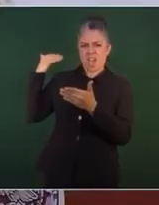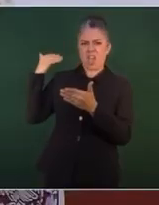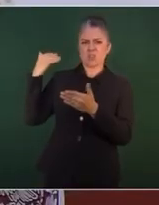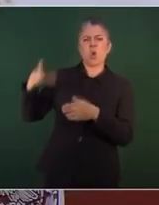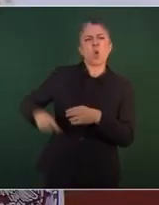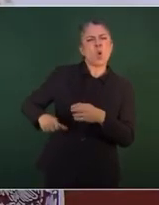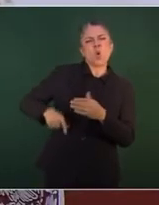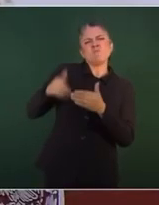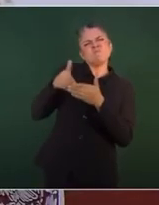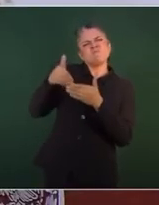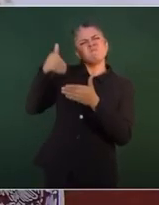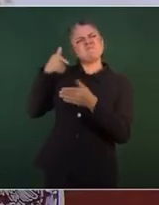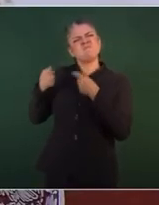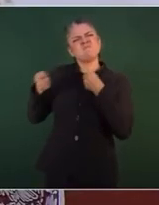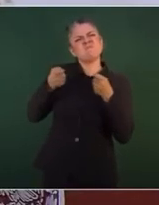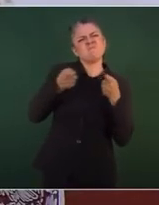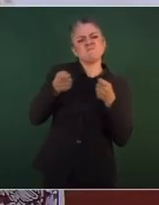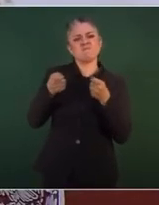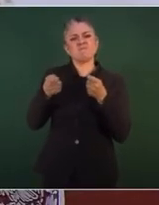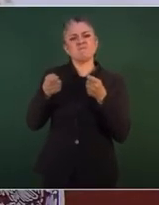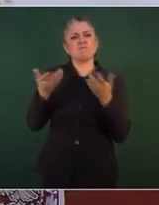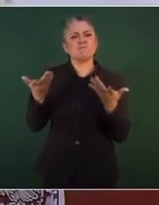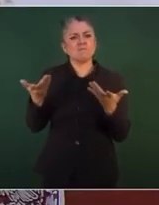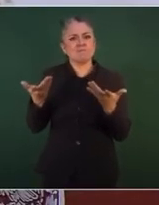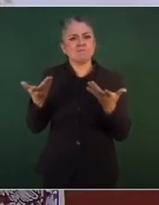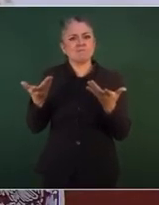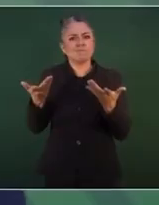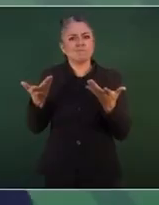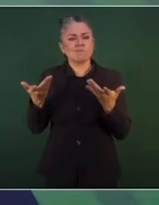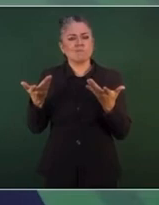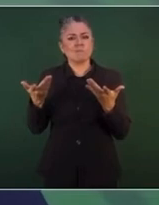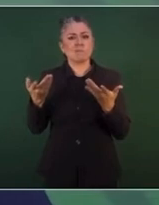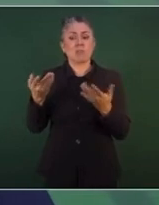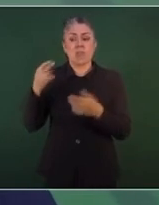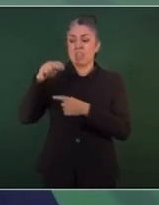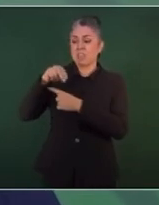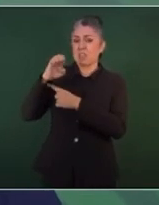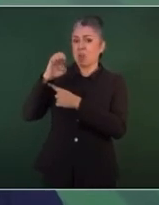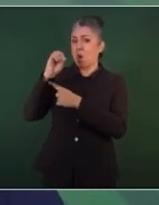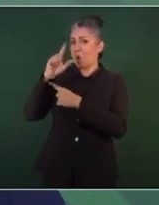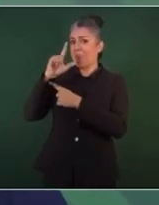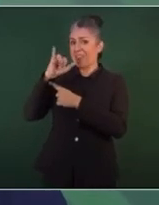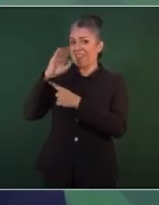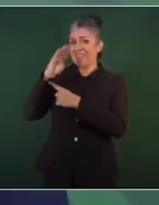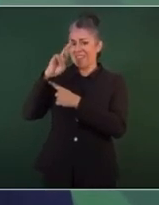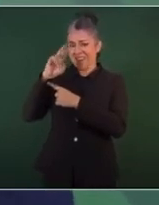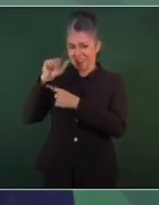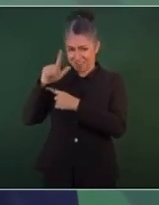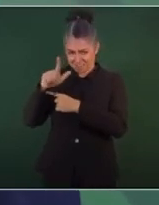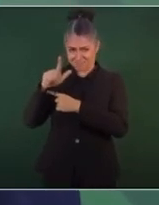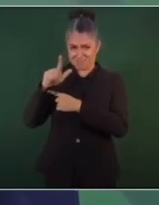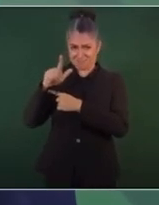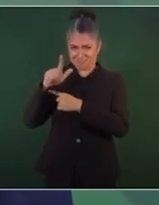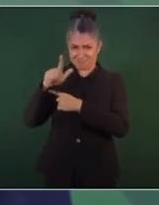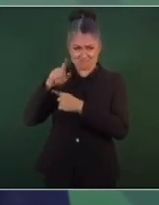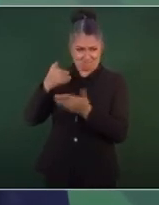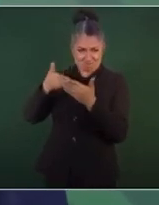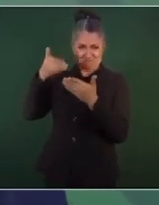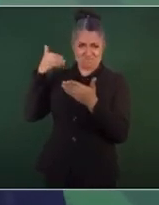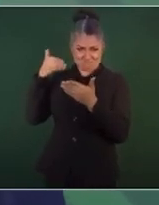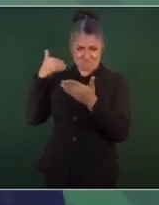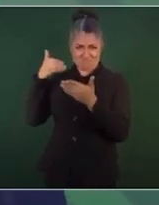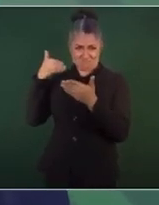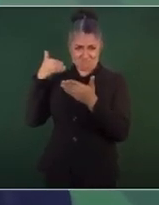para evitar que nos